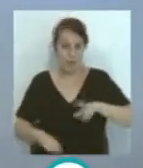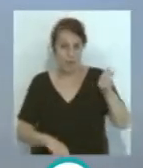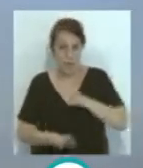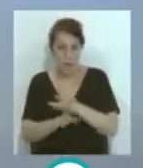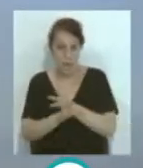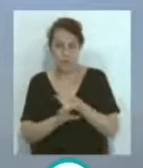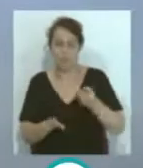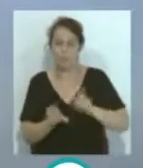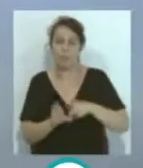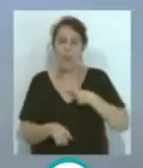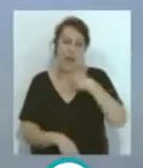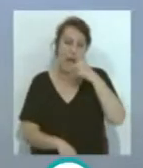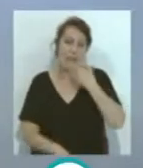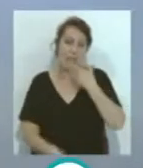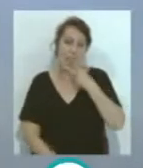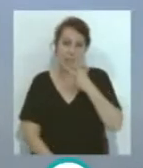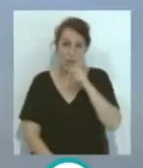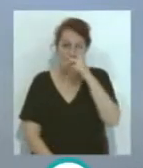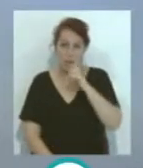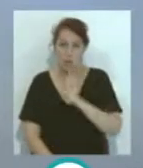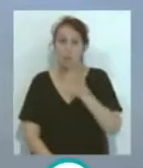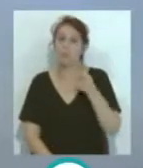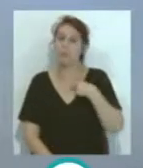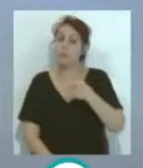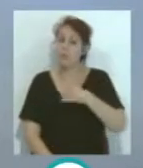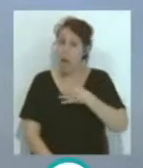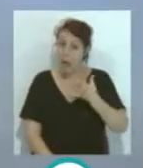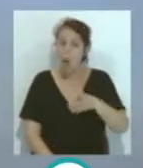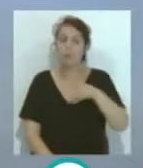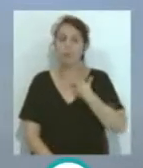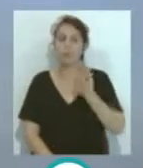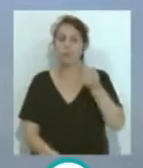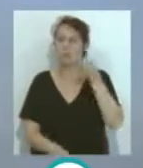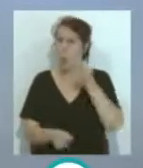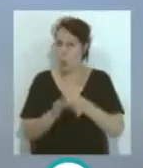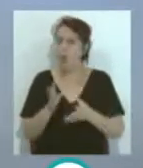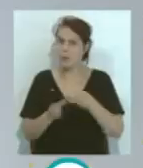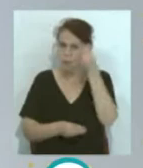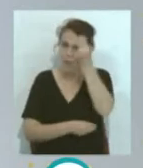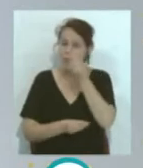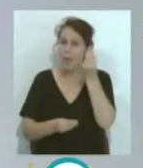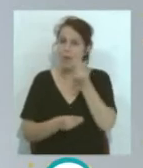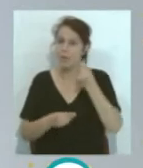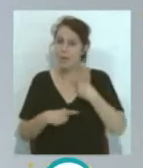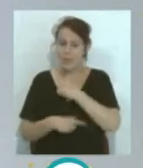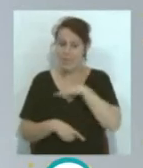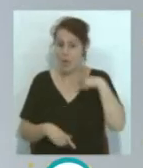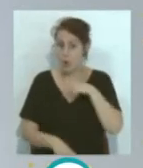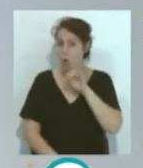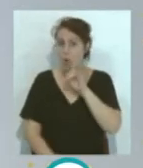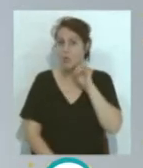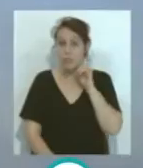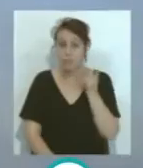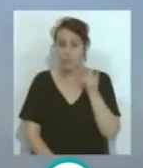...ya con unos 20 años así... ...Ramón tenía muchas supersticiones... La camiseta rosa...